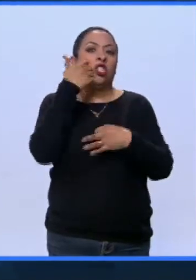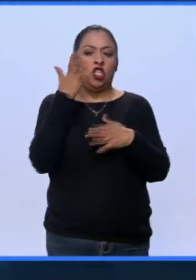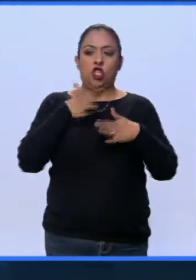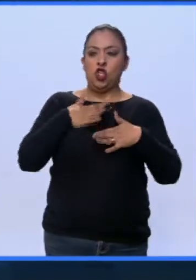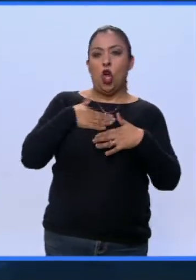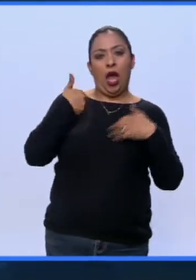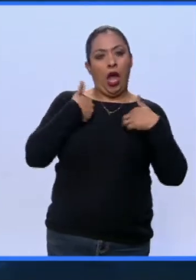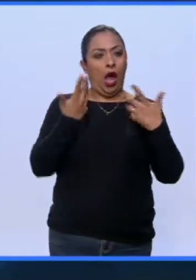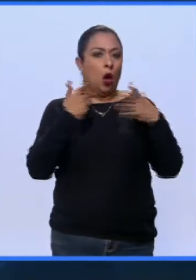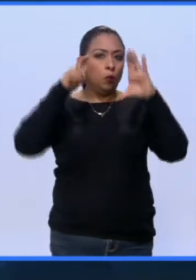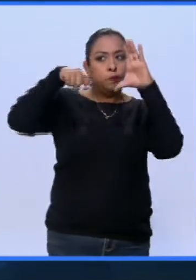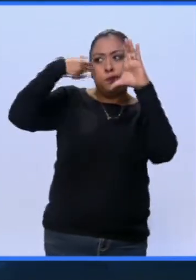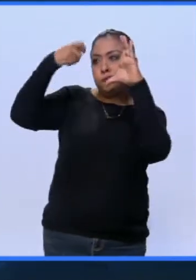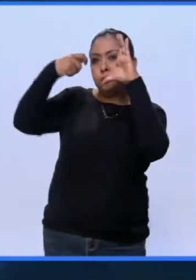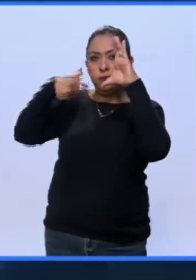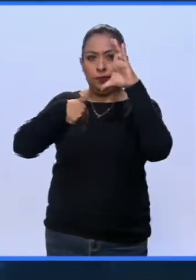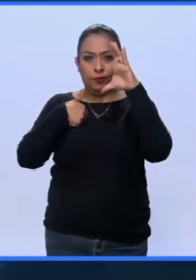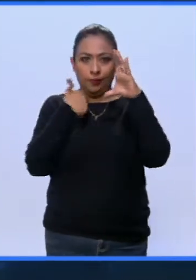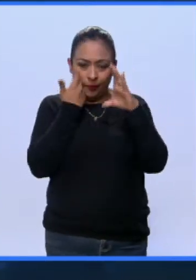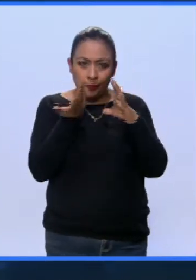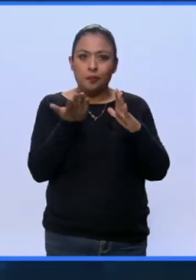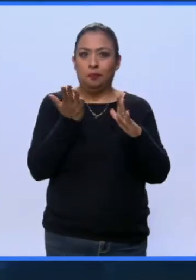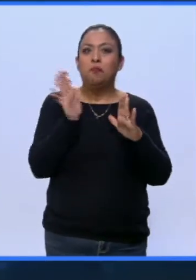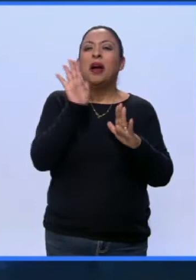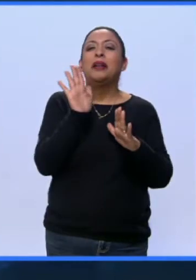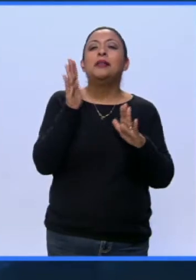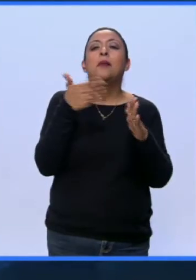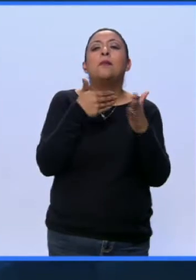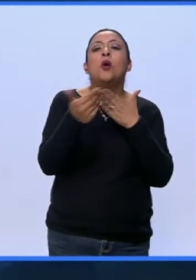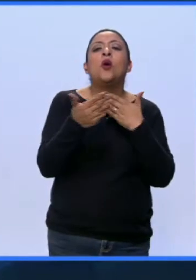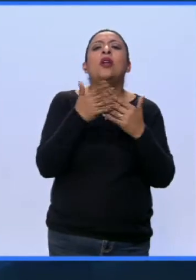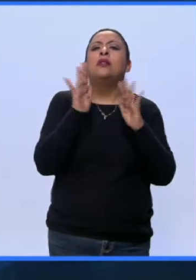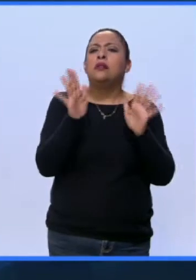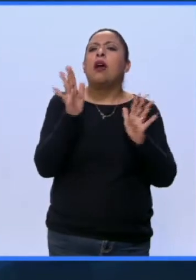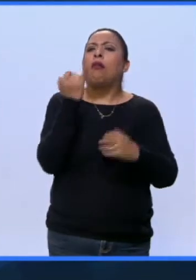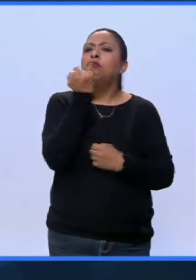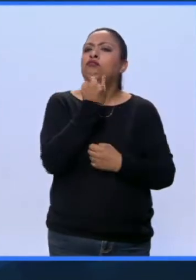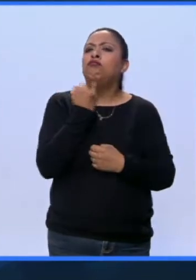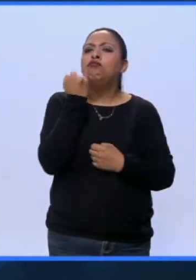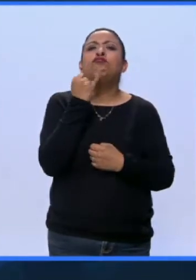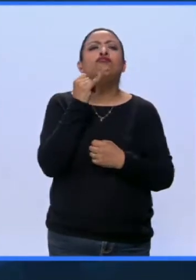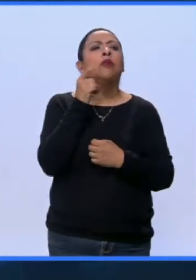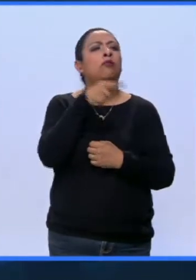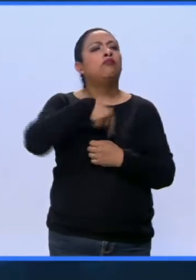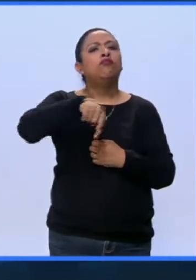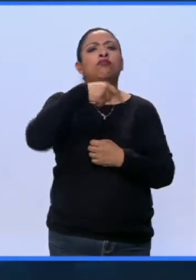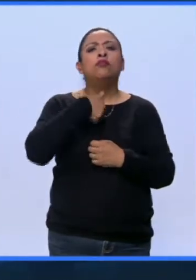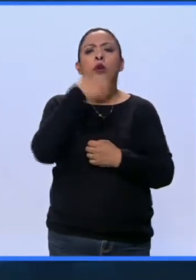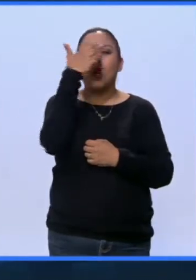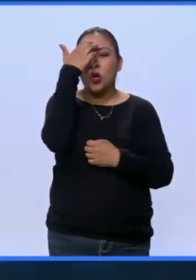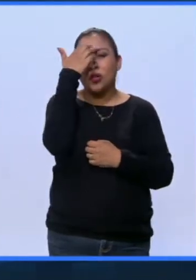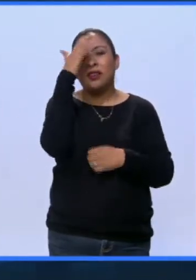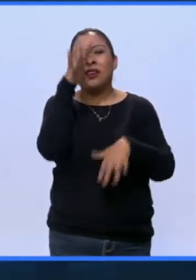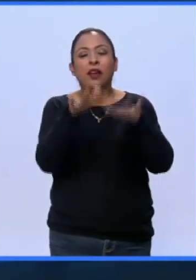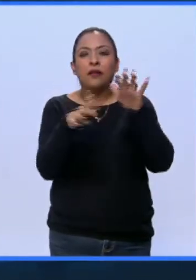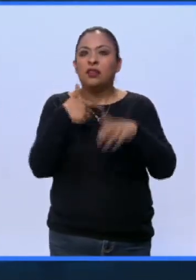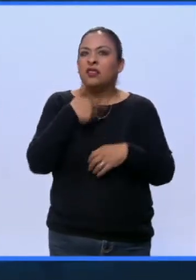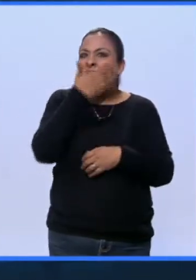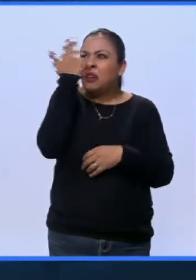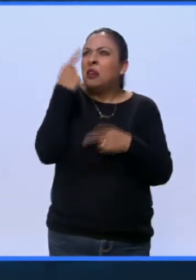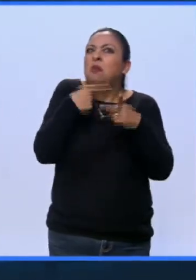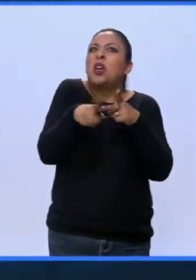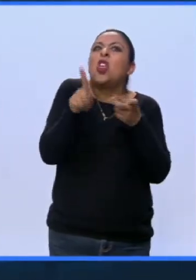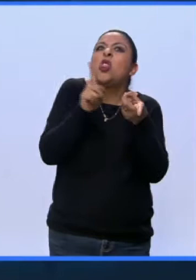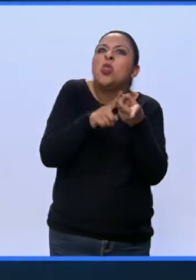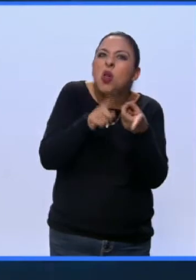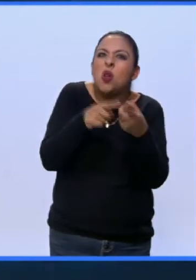cine. Ya es como un lenguaje común que tenemos todos y muchas veces no sabemos bien de dónde viene y